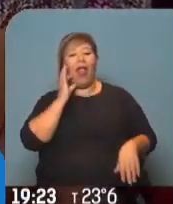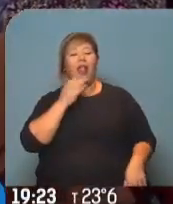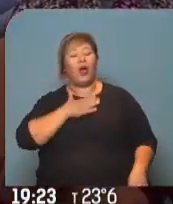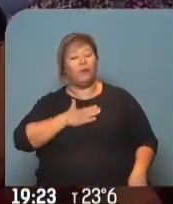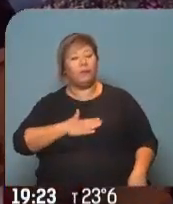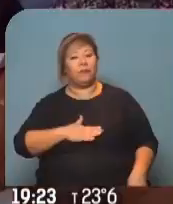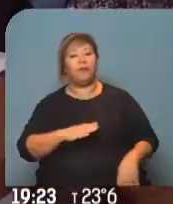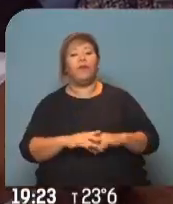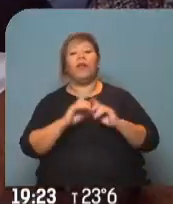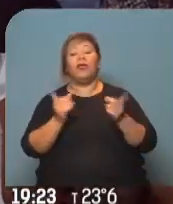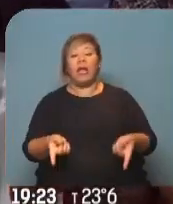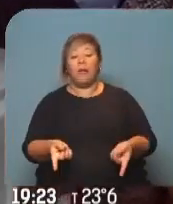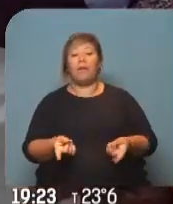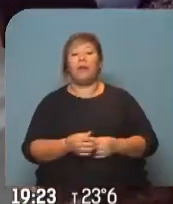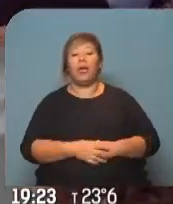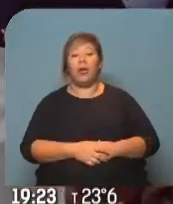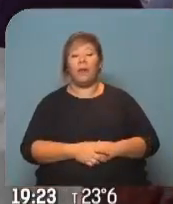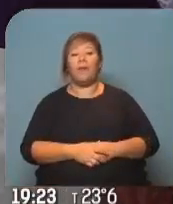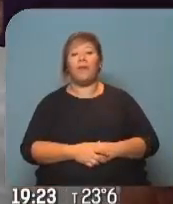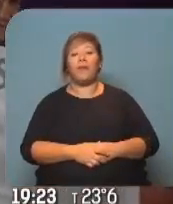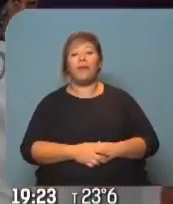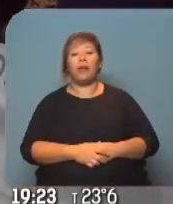y a la gestión política la dotemos de sentimientos.